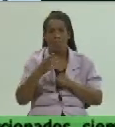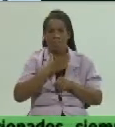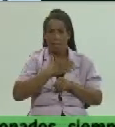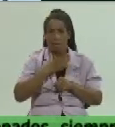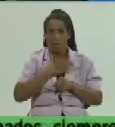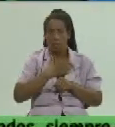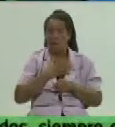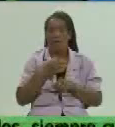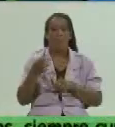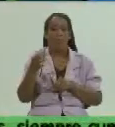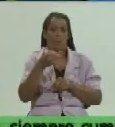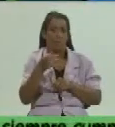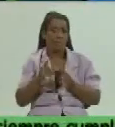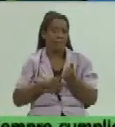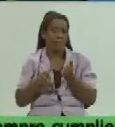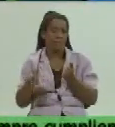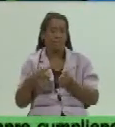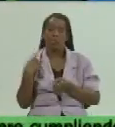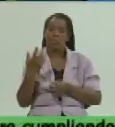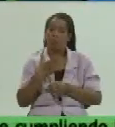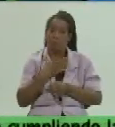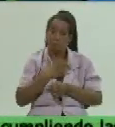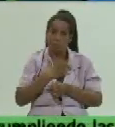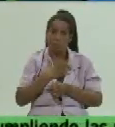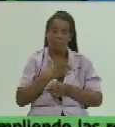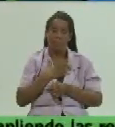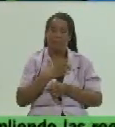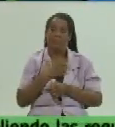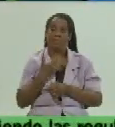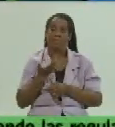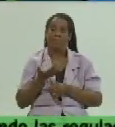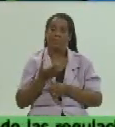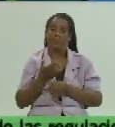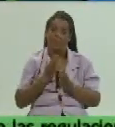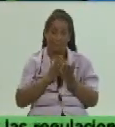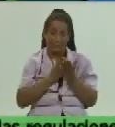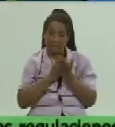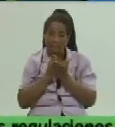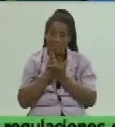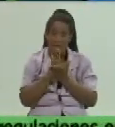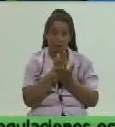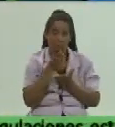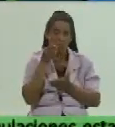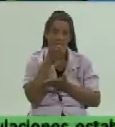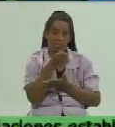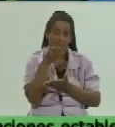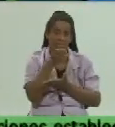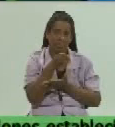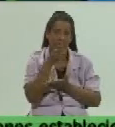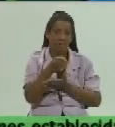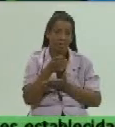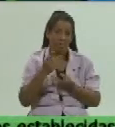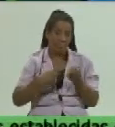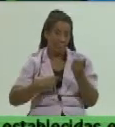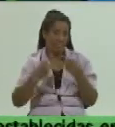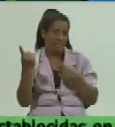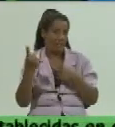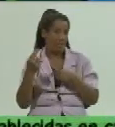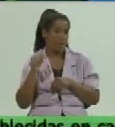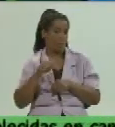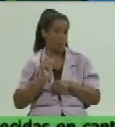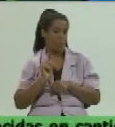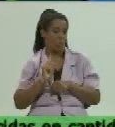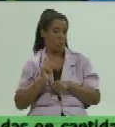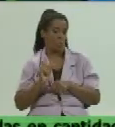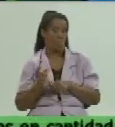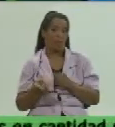municipios a los cuales nosotros estaremos dando un seguimiento y y un enfrentamiento como como